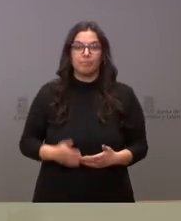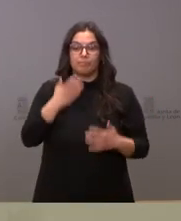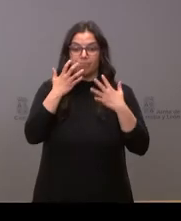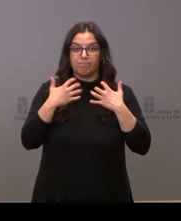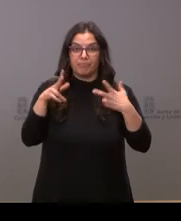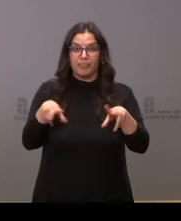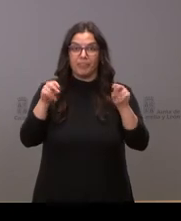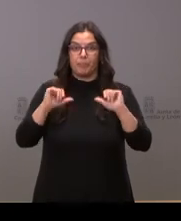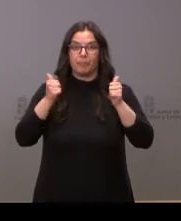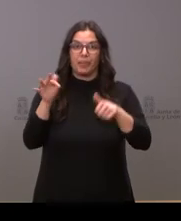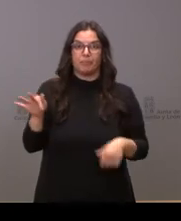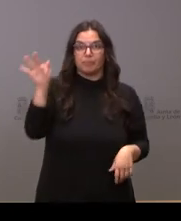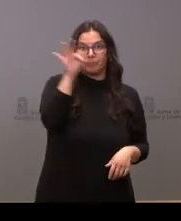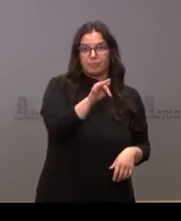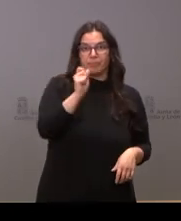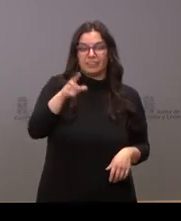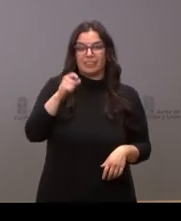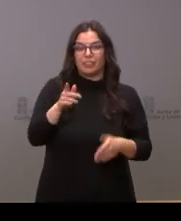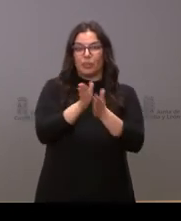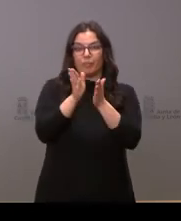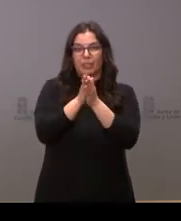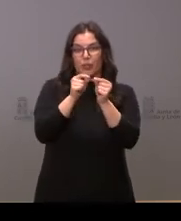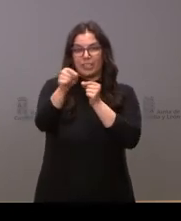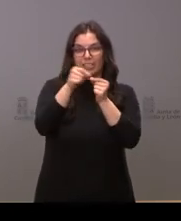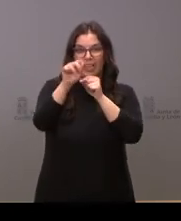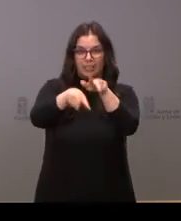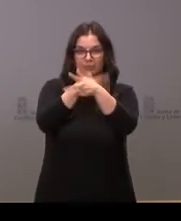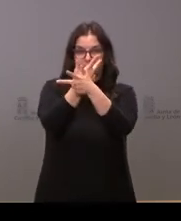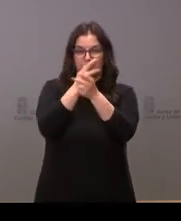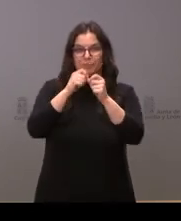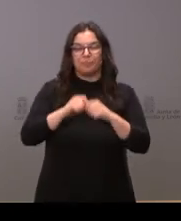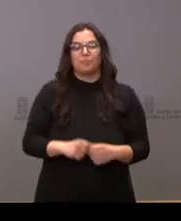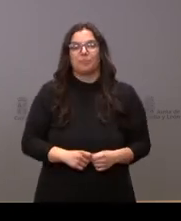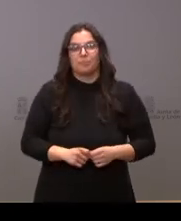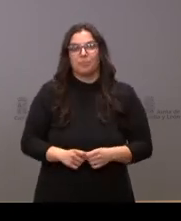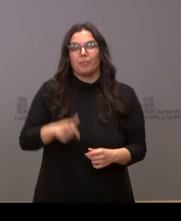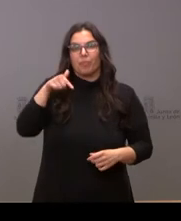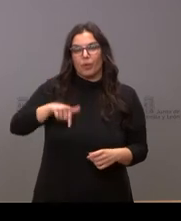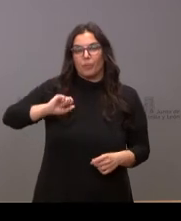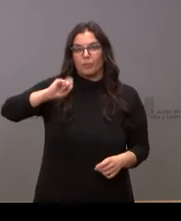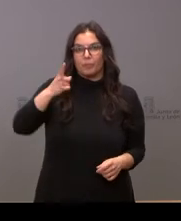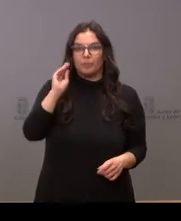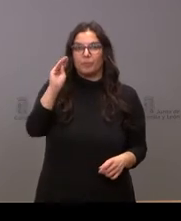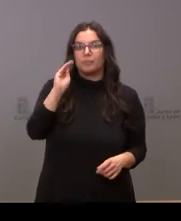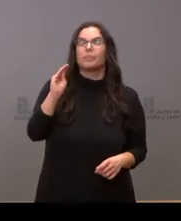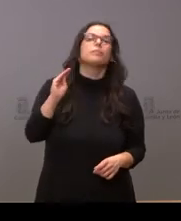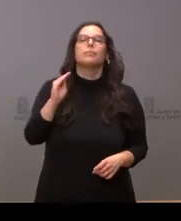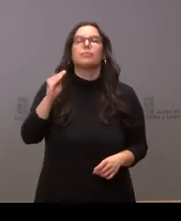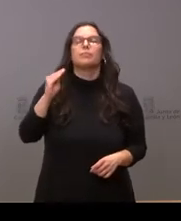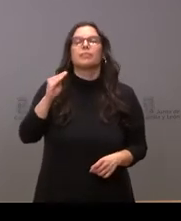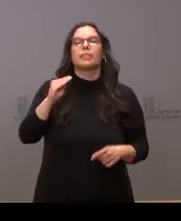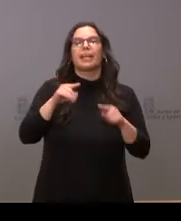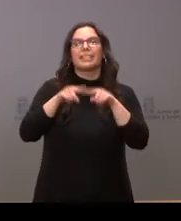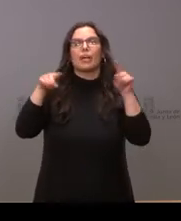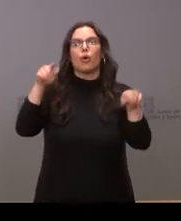ya el turno habitual con los compañeros que nos siguen por videoconferencia Hoy lo iniciamos con Begoña Rincón de